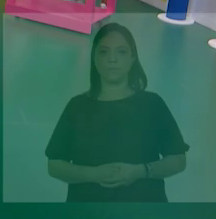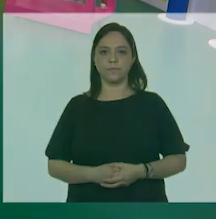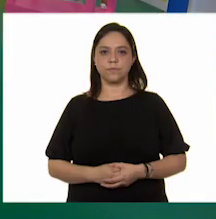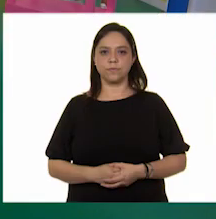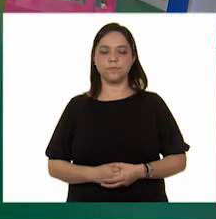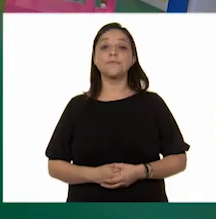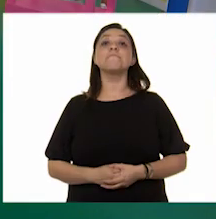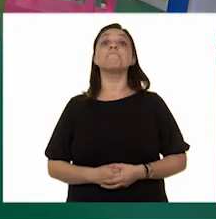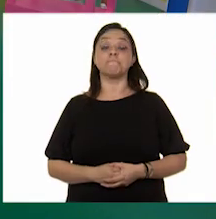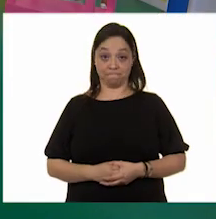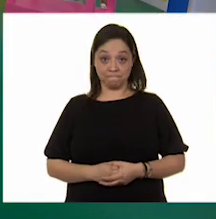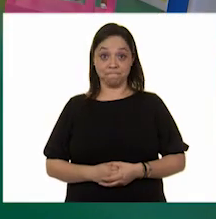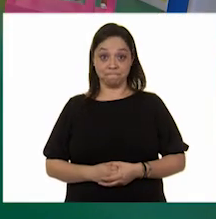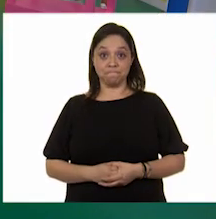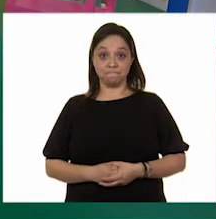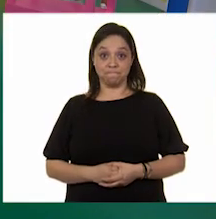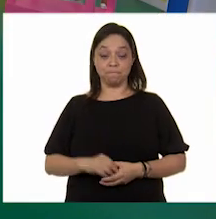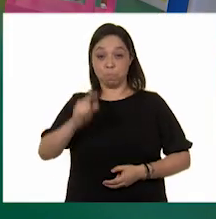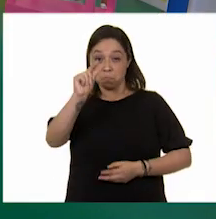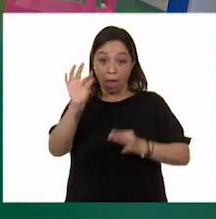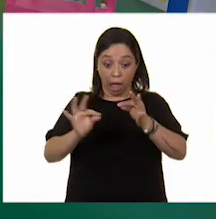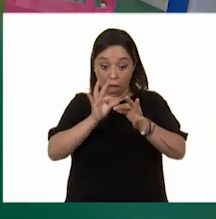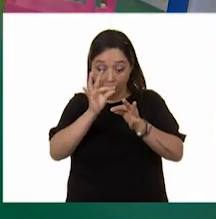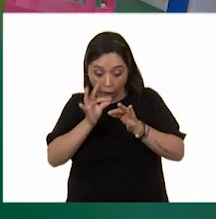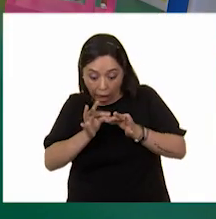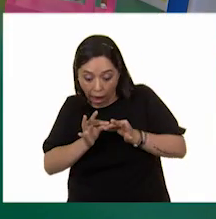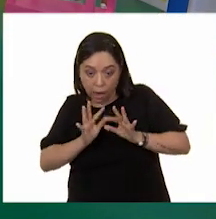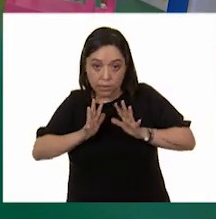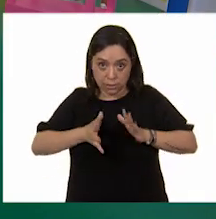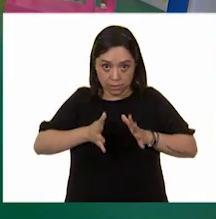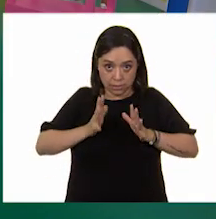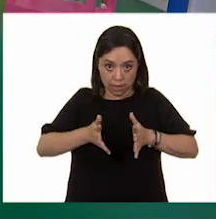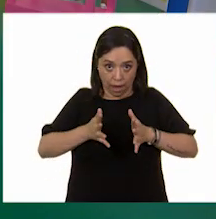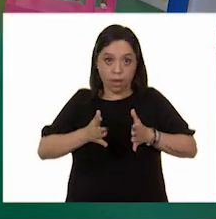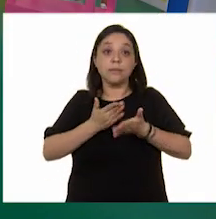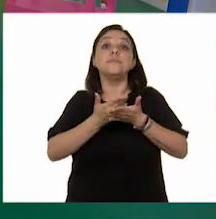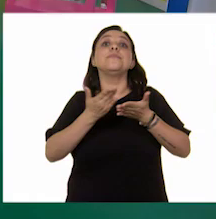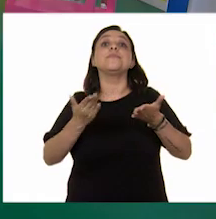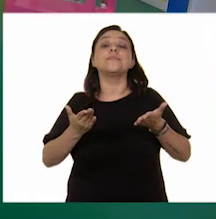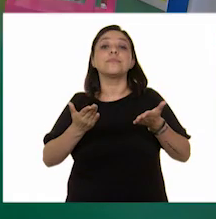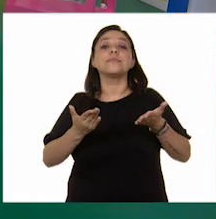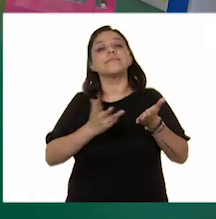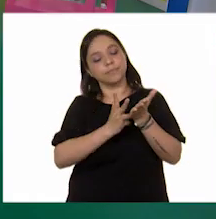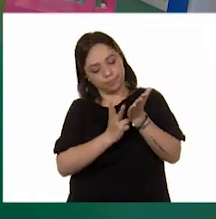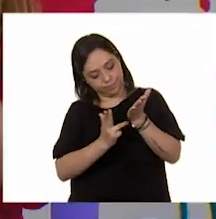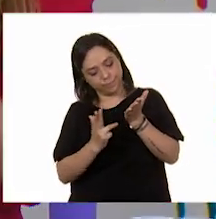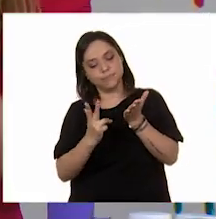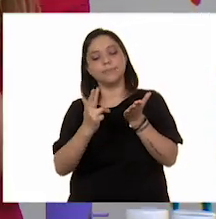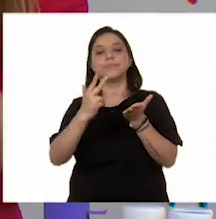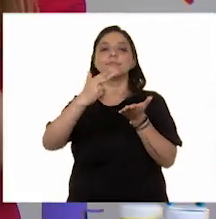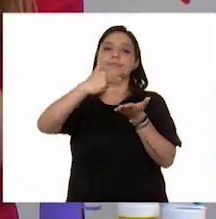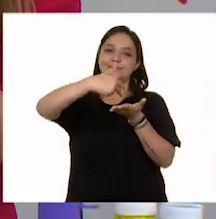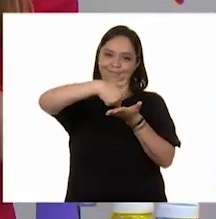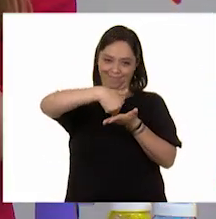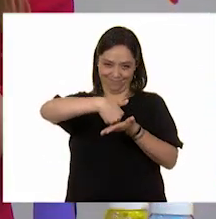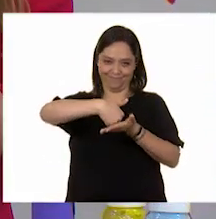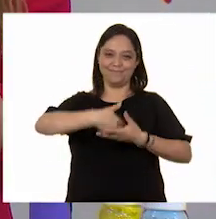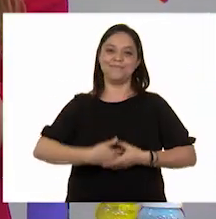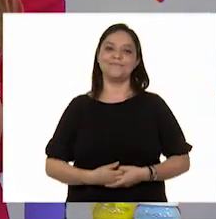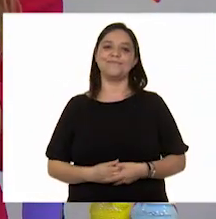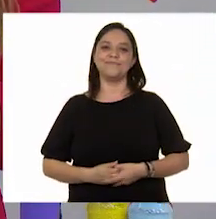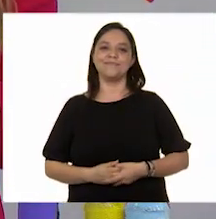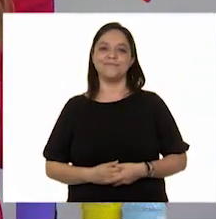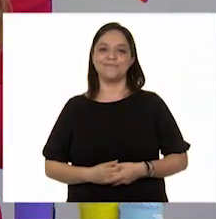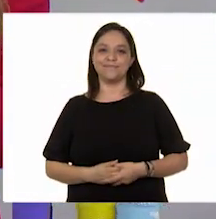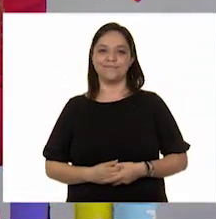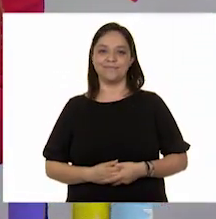Y cuando terminemos, los vamos a recortar. ¡Ah! Muy bien.